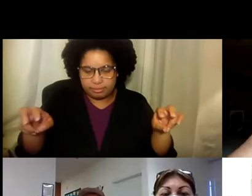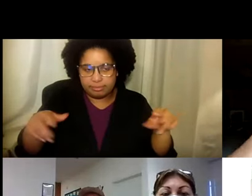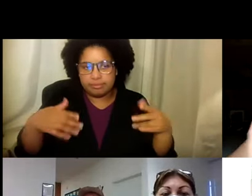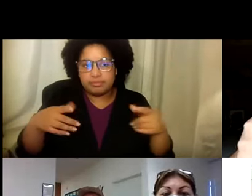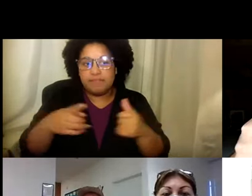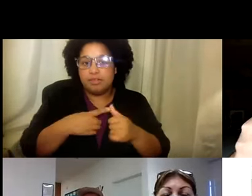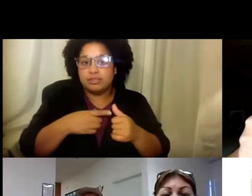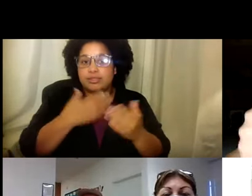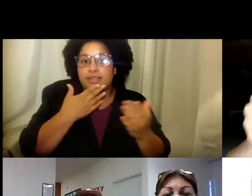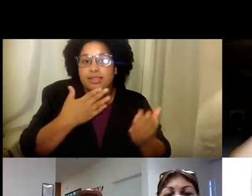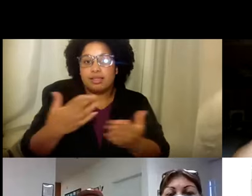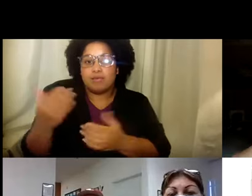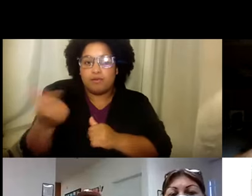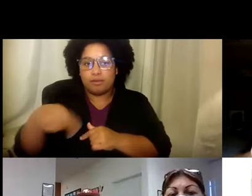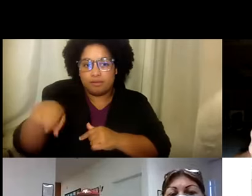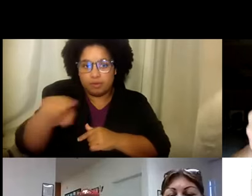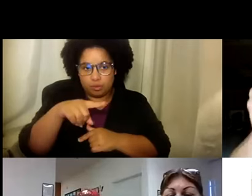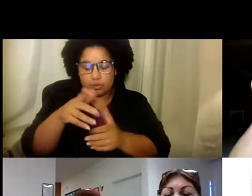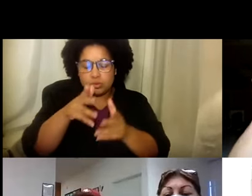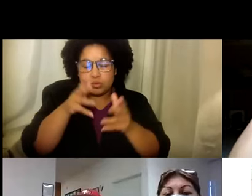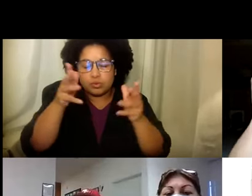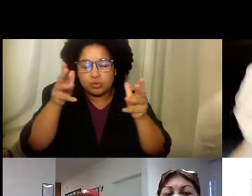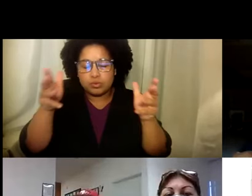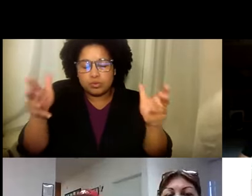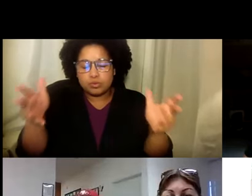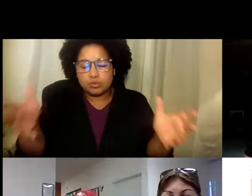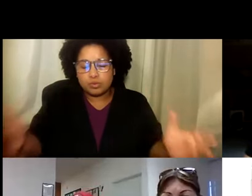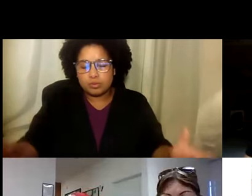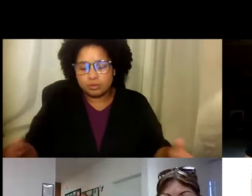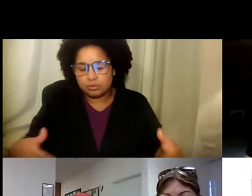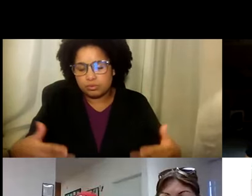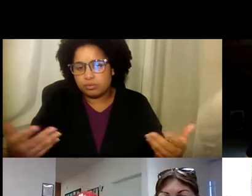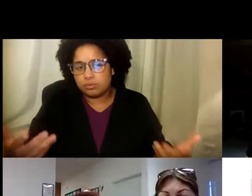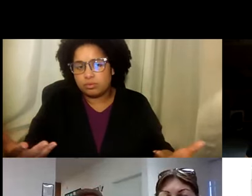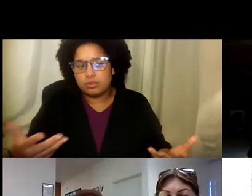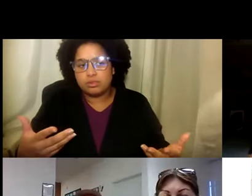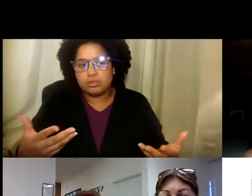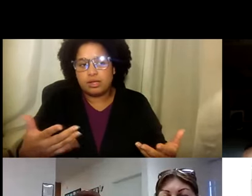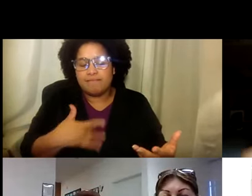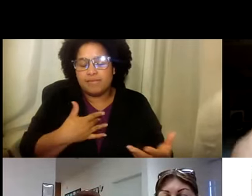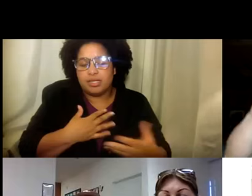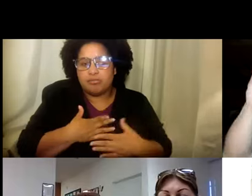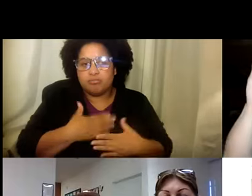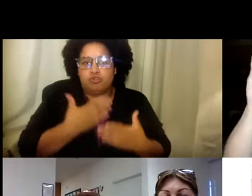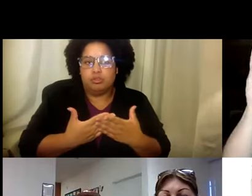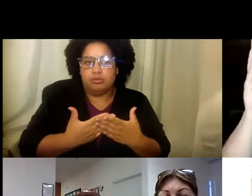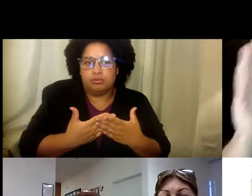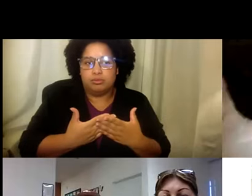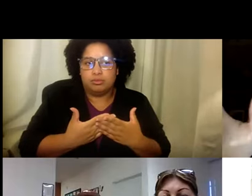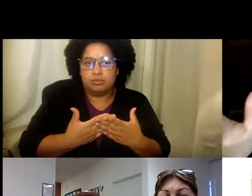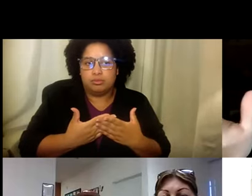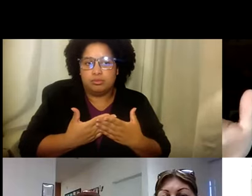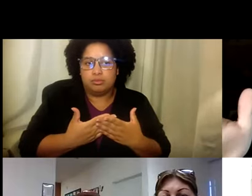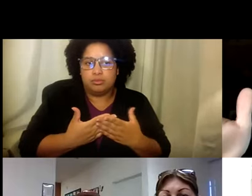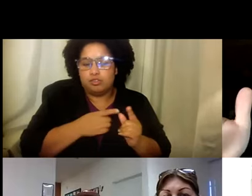Concluir. Este panel. Pero. Primero. Quiero darle. Gracias. A todos ustedes. Muchísimas gracias. Me hace sentir.